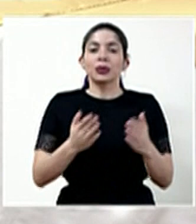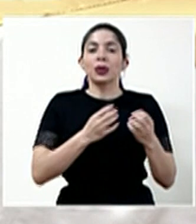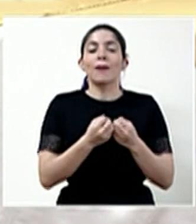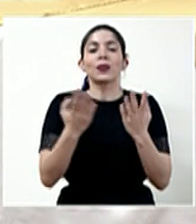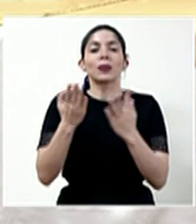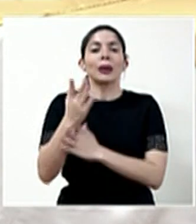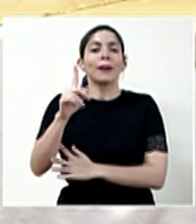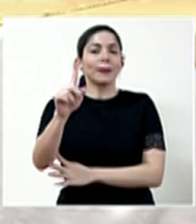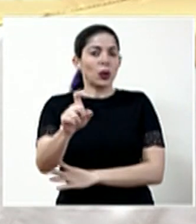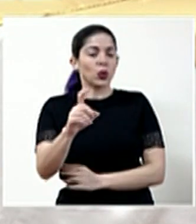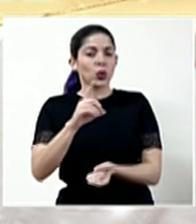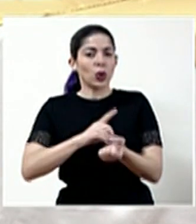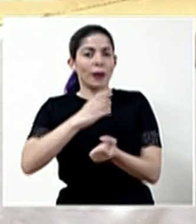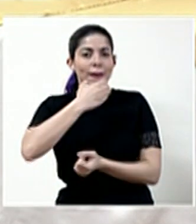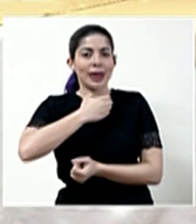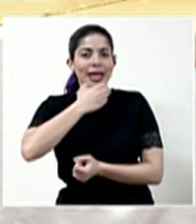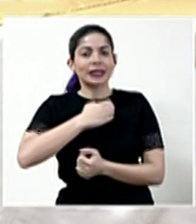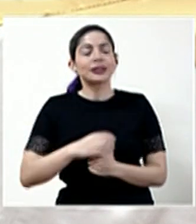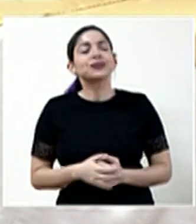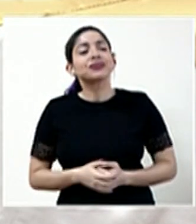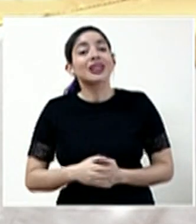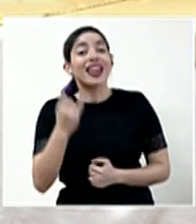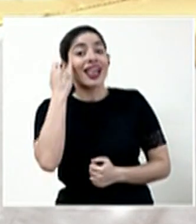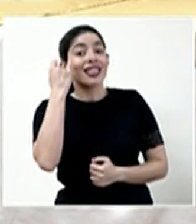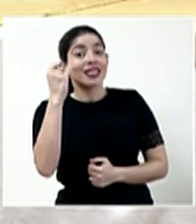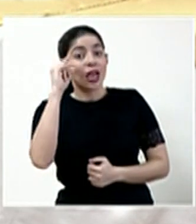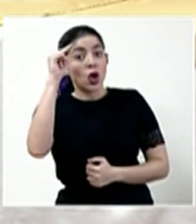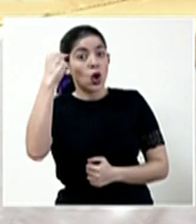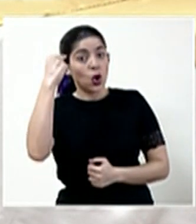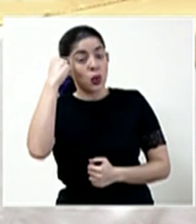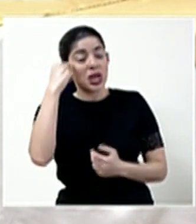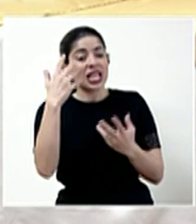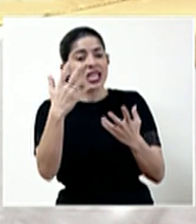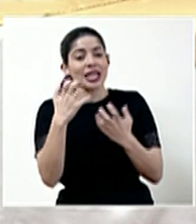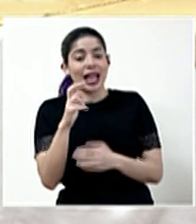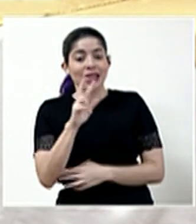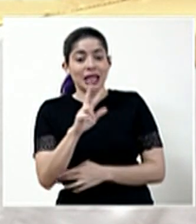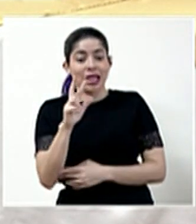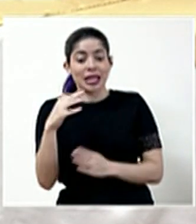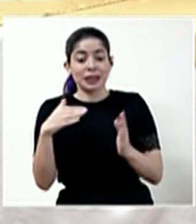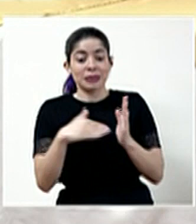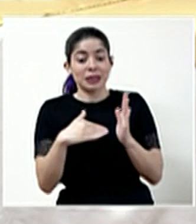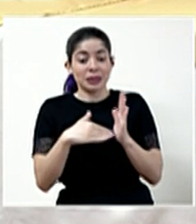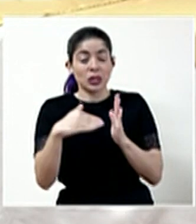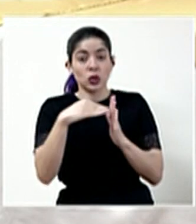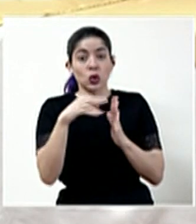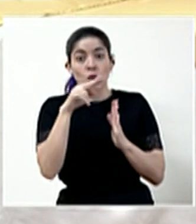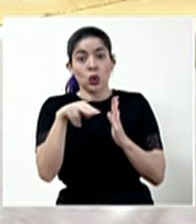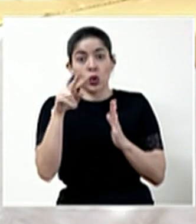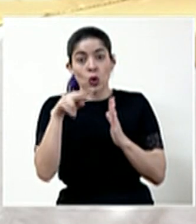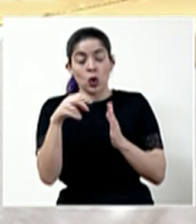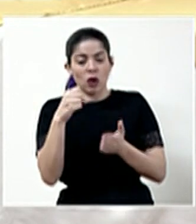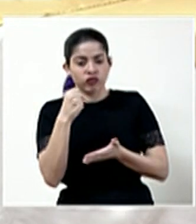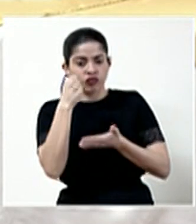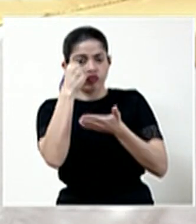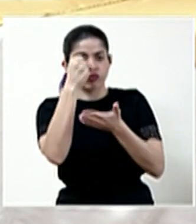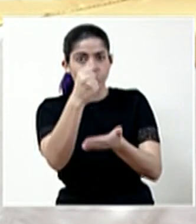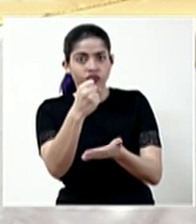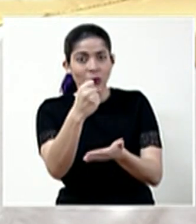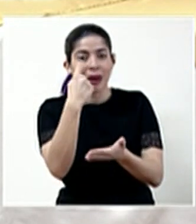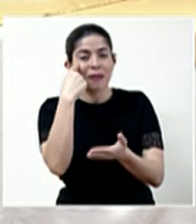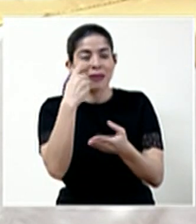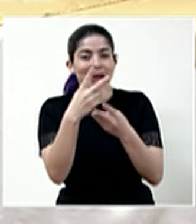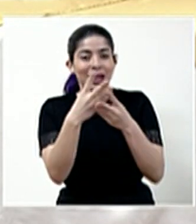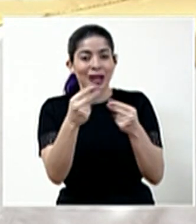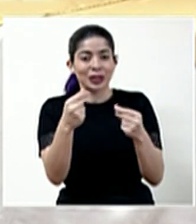Multimedios, consulta al doctor Macaya. La iniciativa del gobierno de dotar los 33 mil millones de colones para solventar la caída de